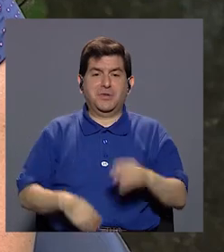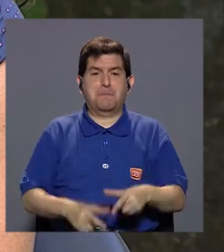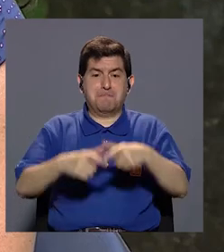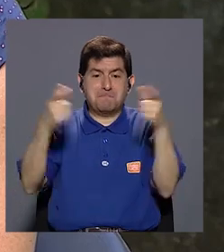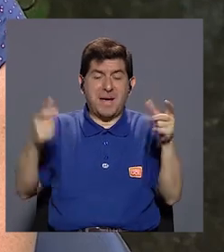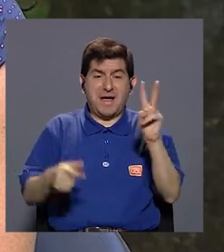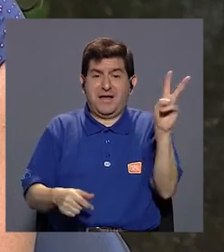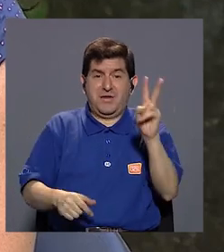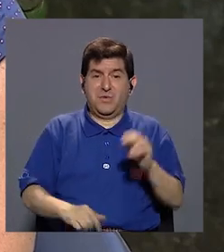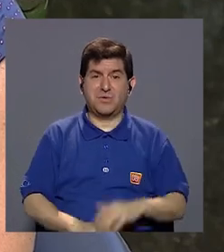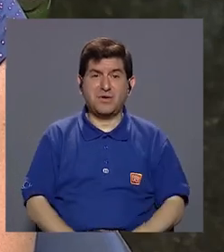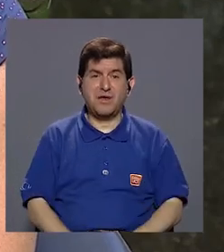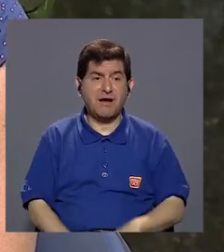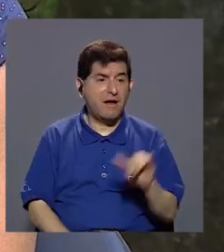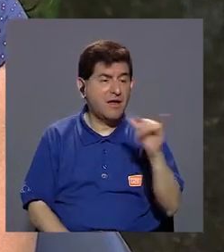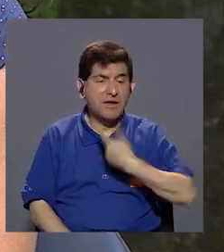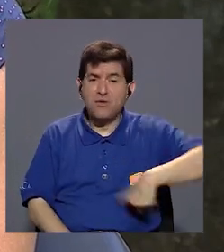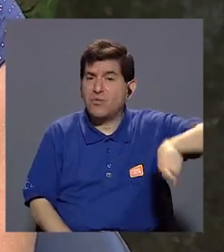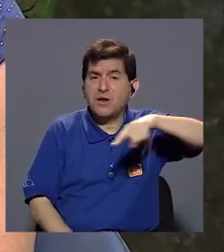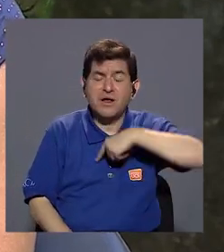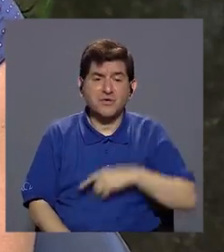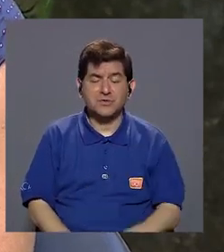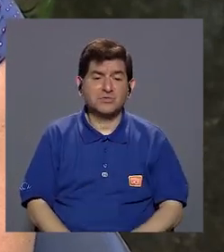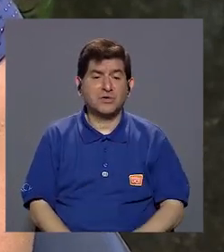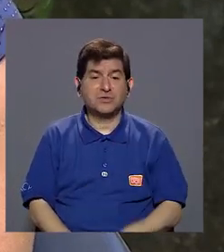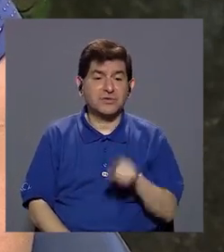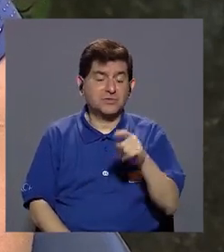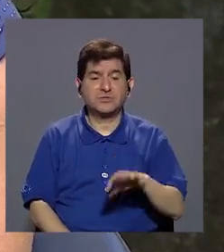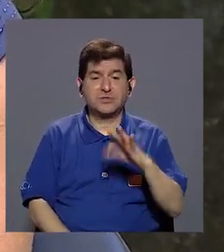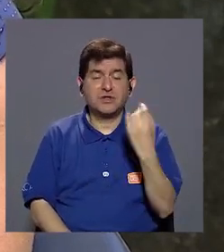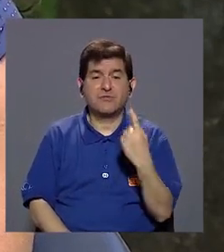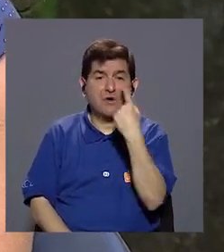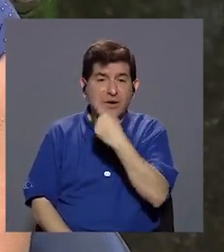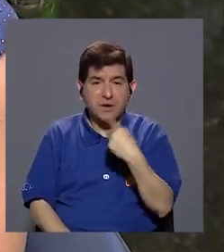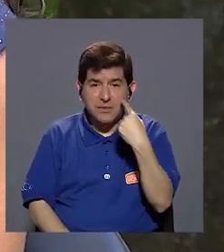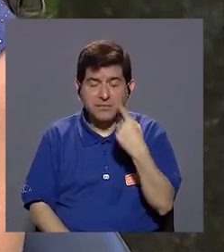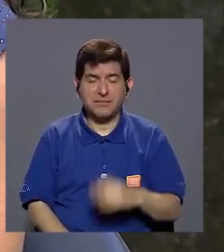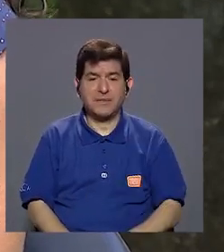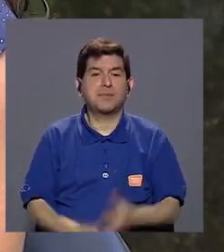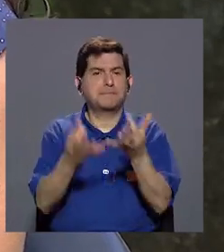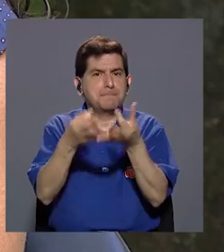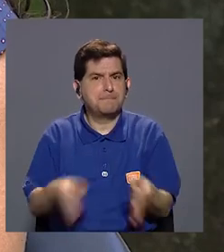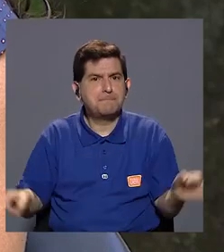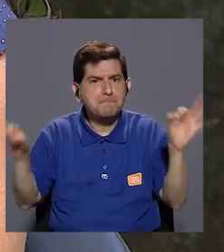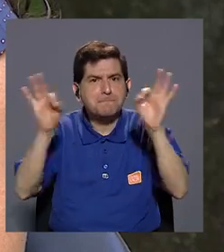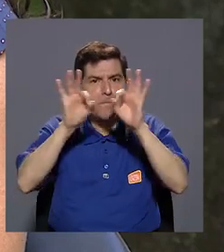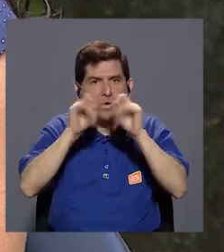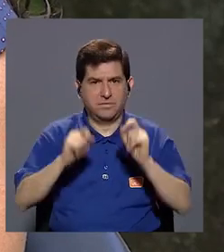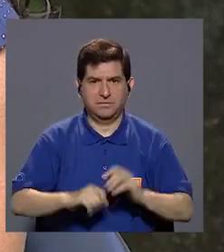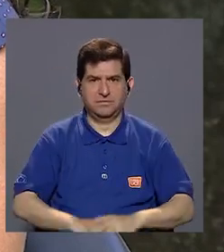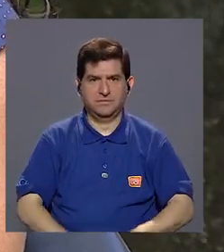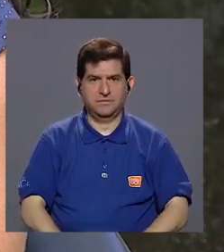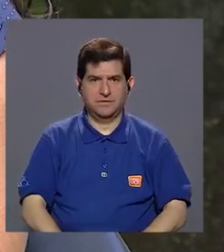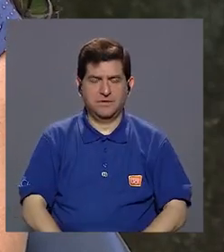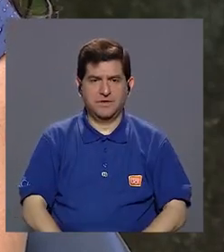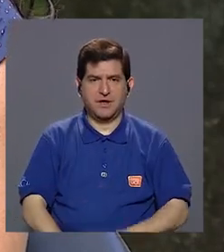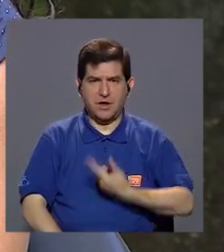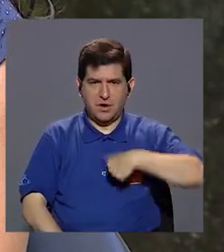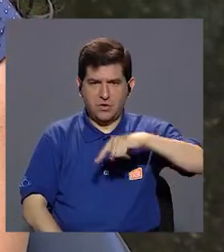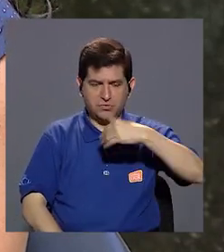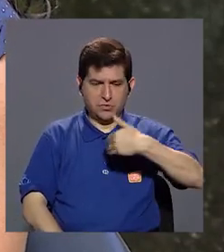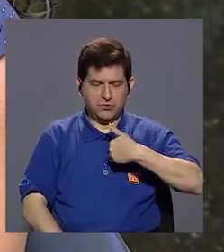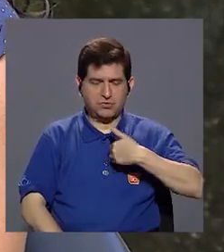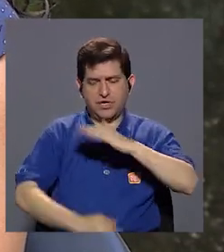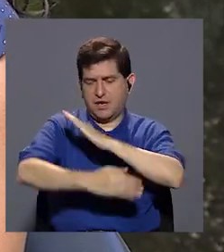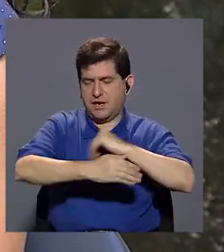mayoría de los virus es como igual que nosotros, oral, ¿verdad? Entonces, lo que sí es muy importante es, por ejemplo, cuando tenemos